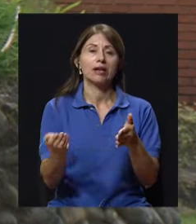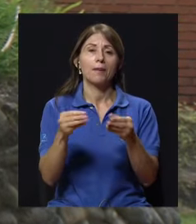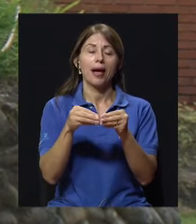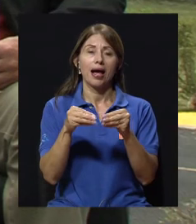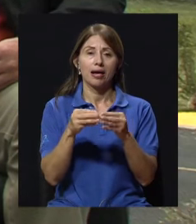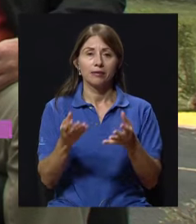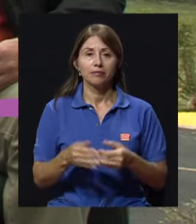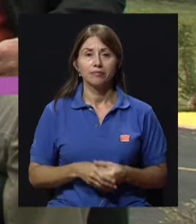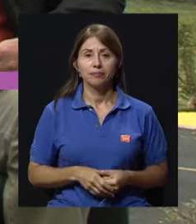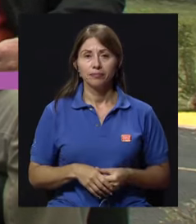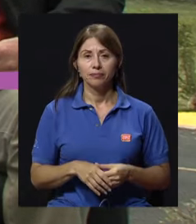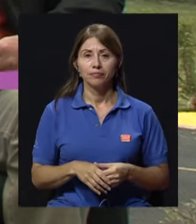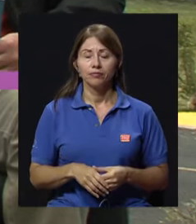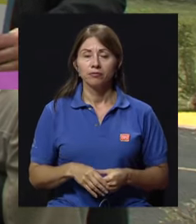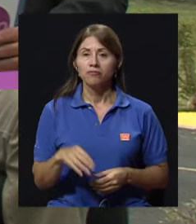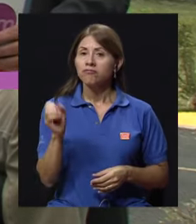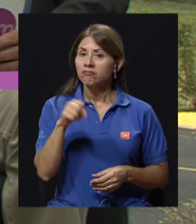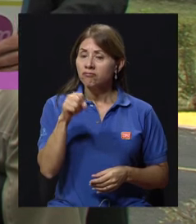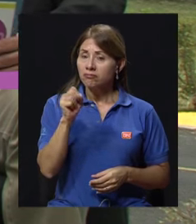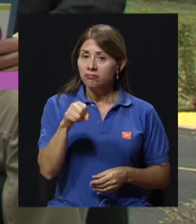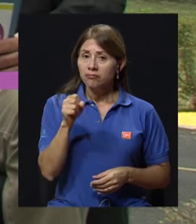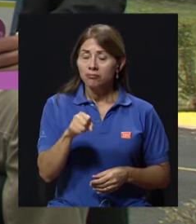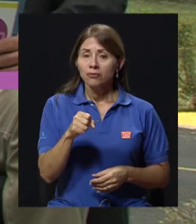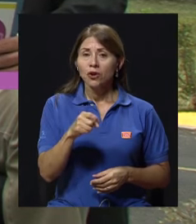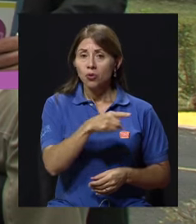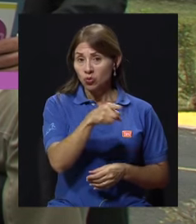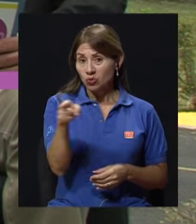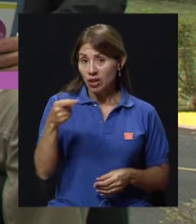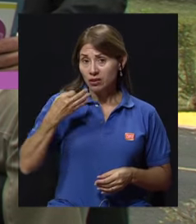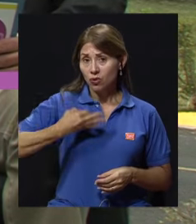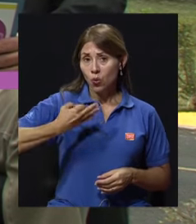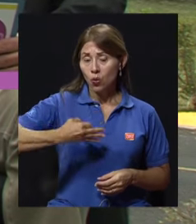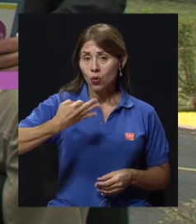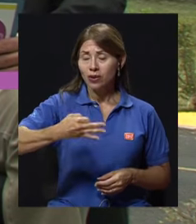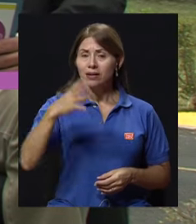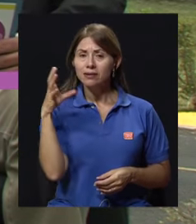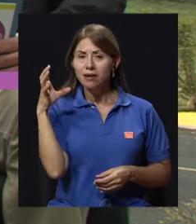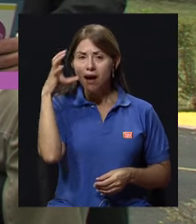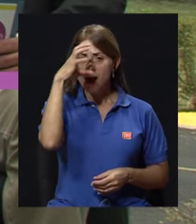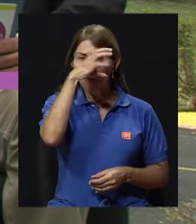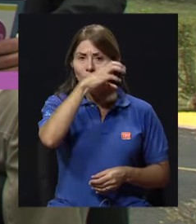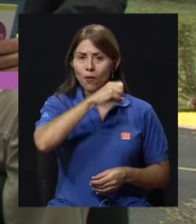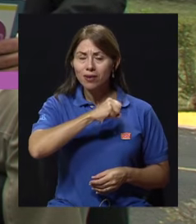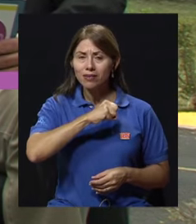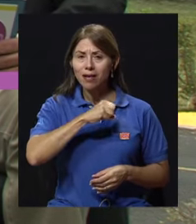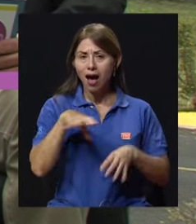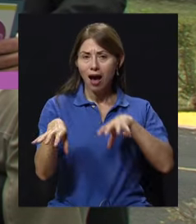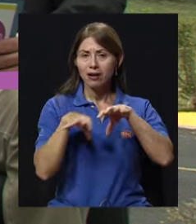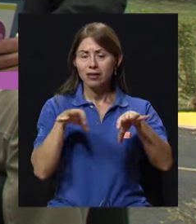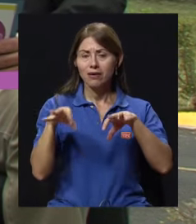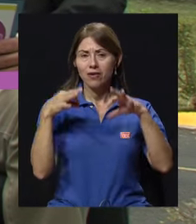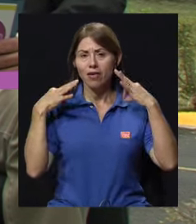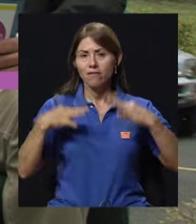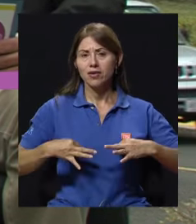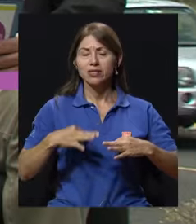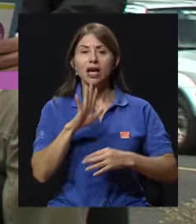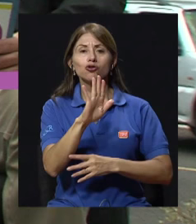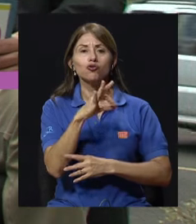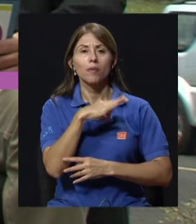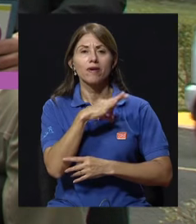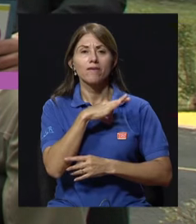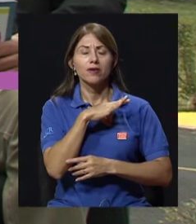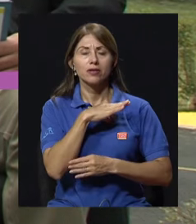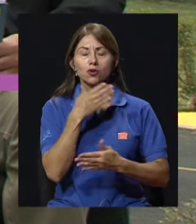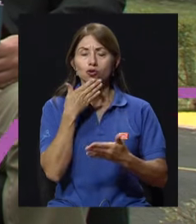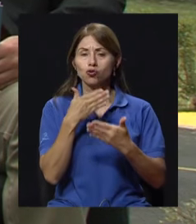Claro. Y es que ustedes, pues, me imagino que día a día palpan los beneficios de la actividad física en las personas adultos mayores cuando lo